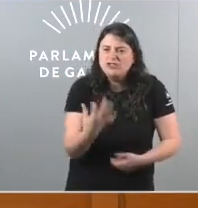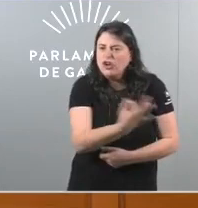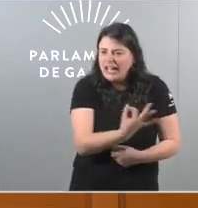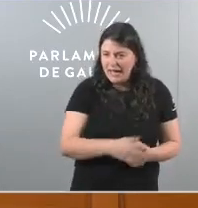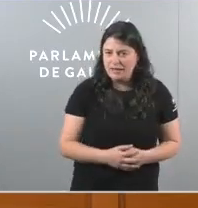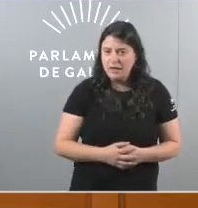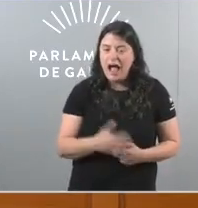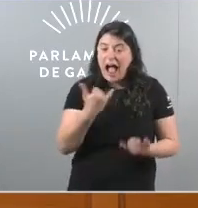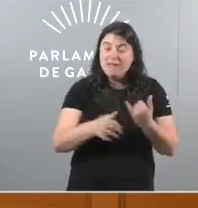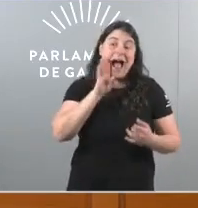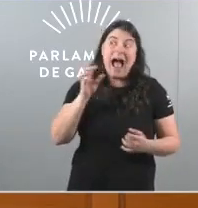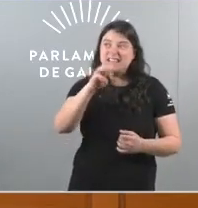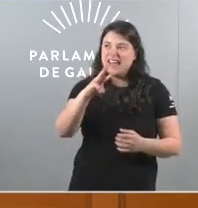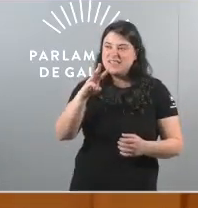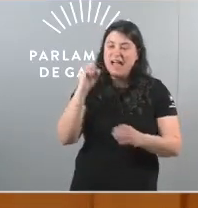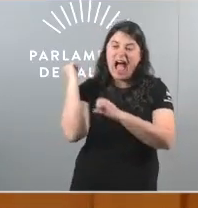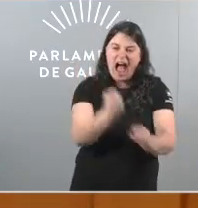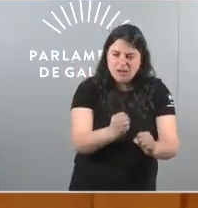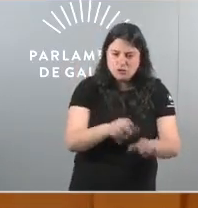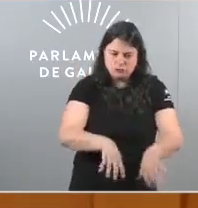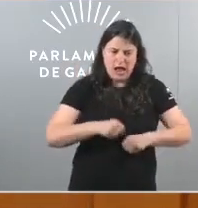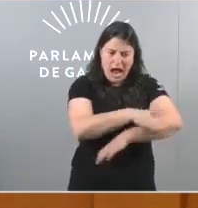que a que encontraron en que o gastaron